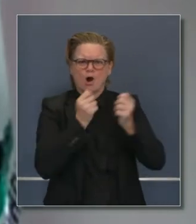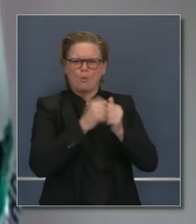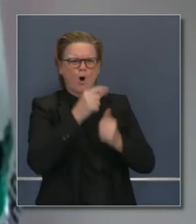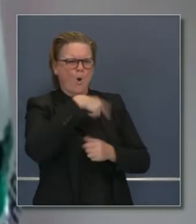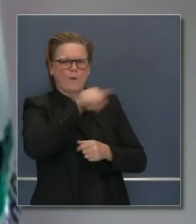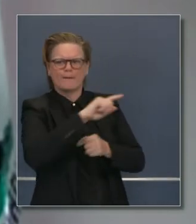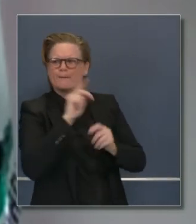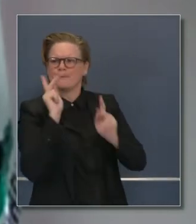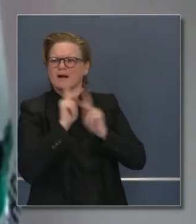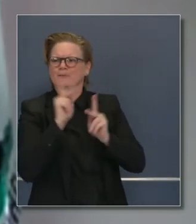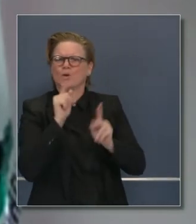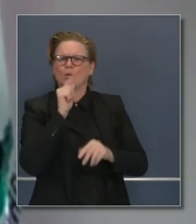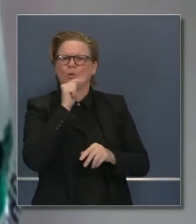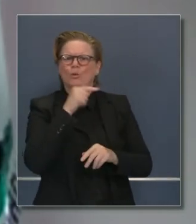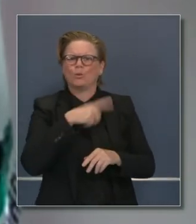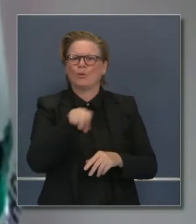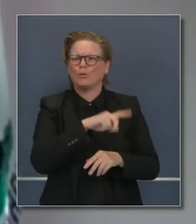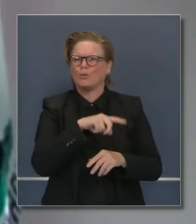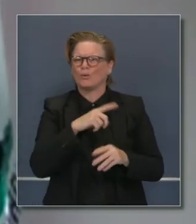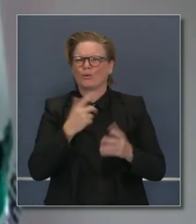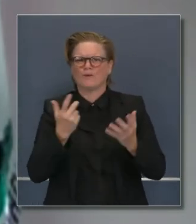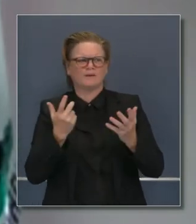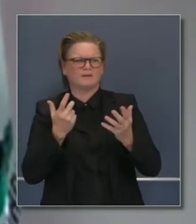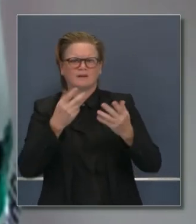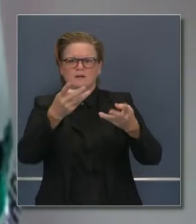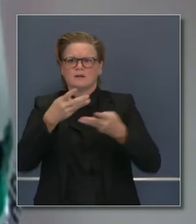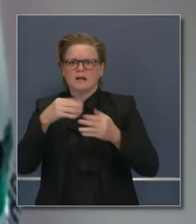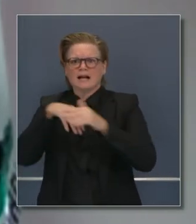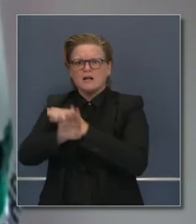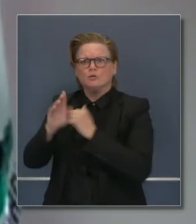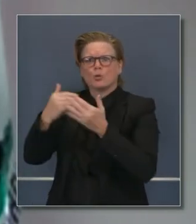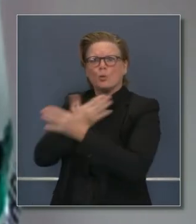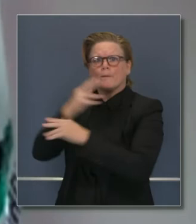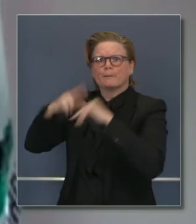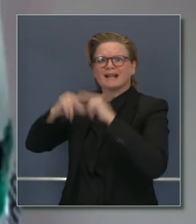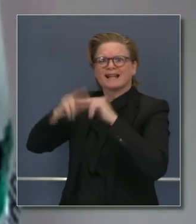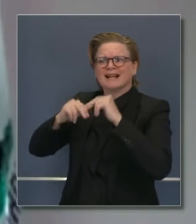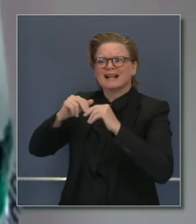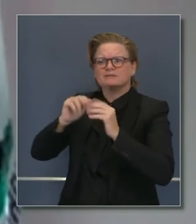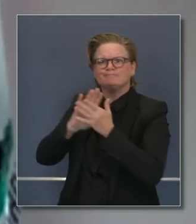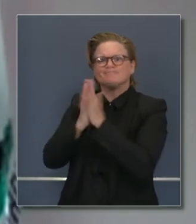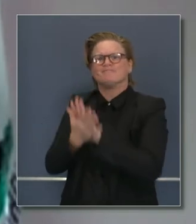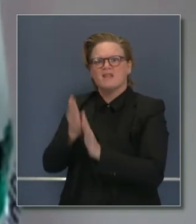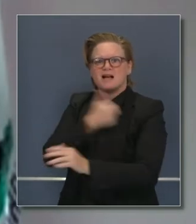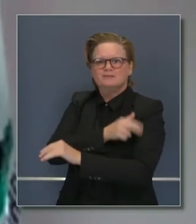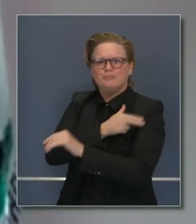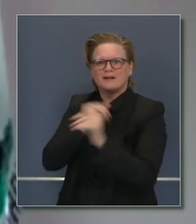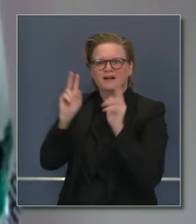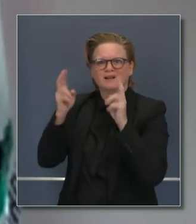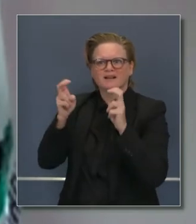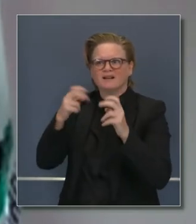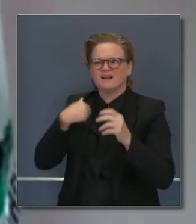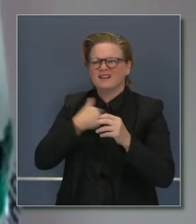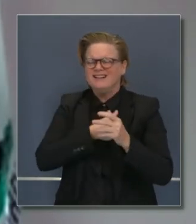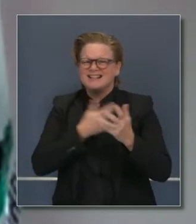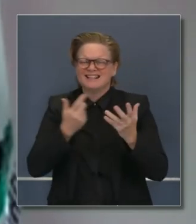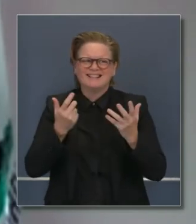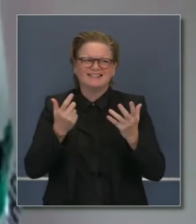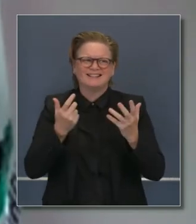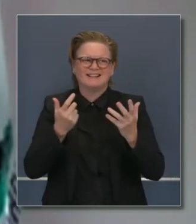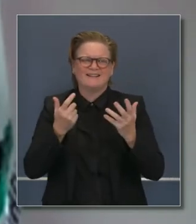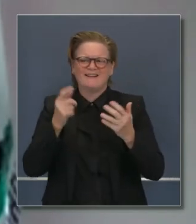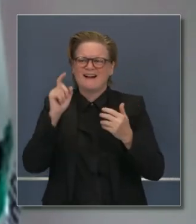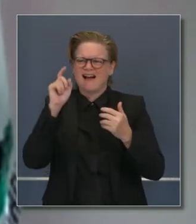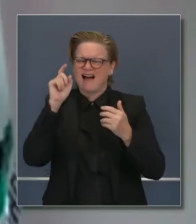personas en un espacio desconocido con enfermedades que estamos comenzando a tratar mejor y mejor. Así que es realmente una